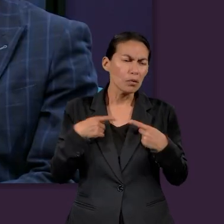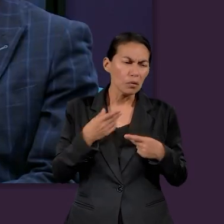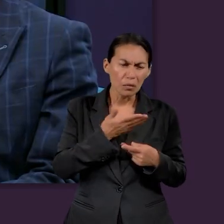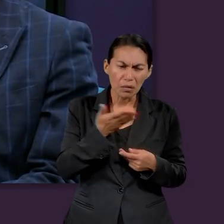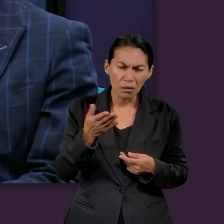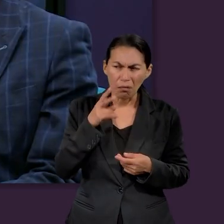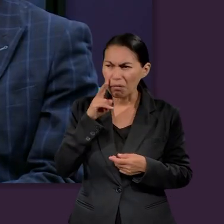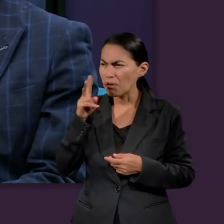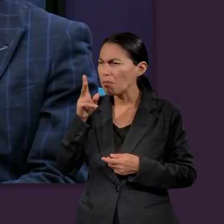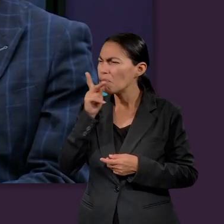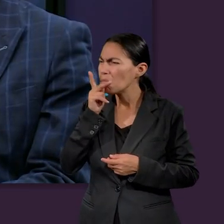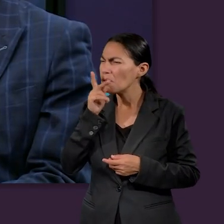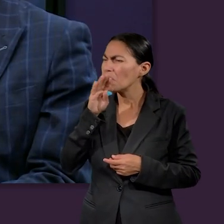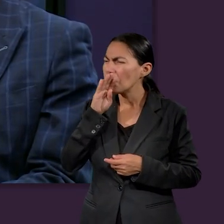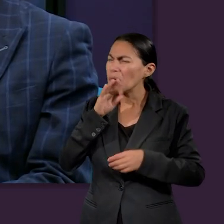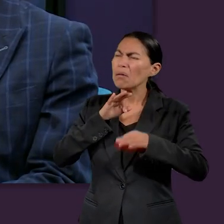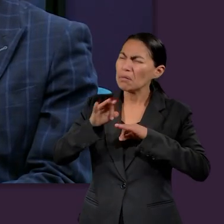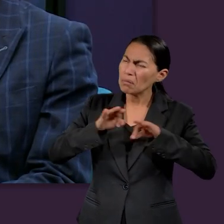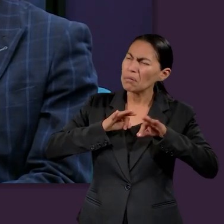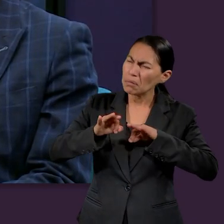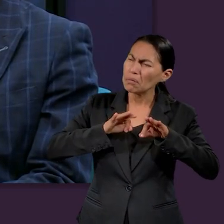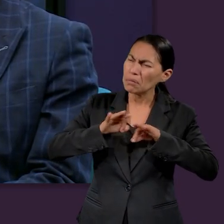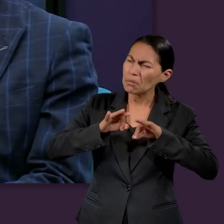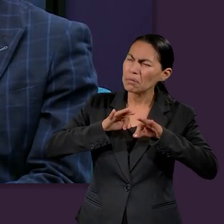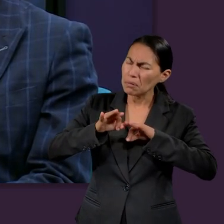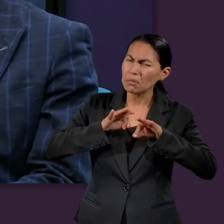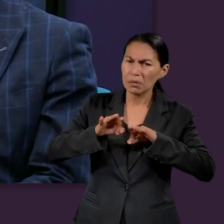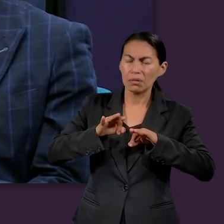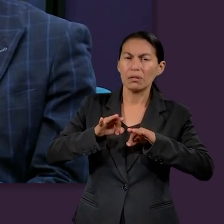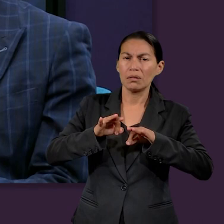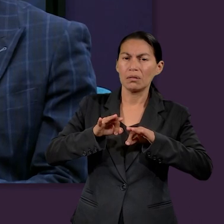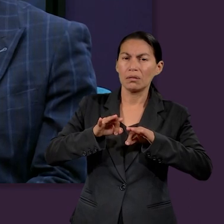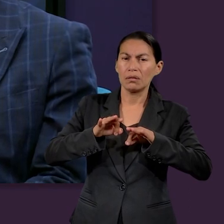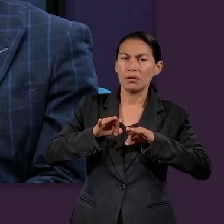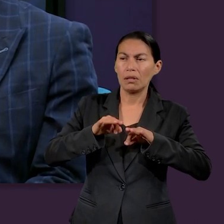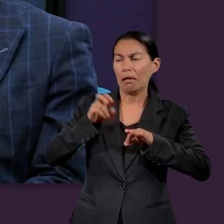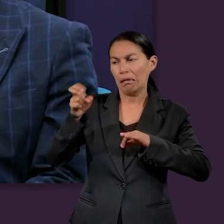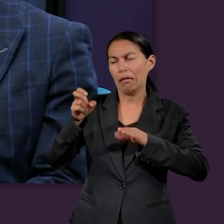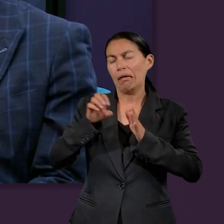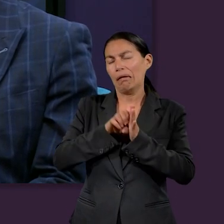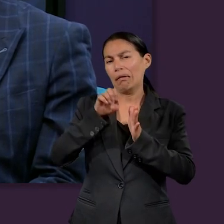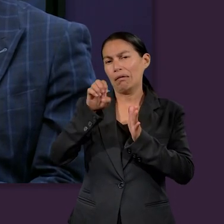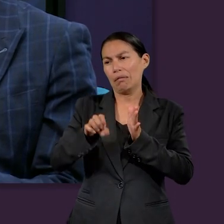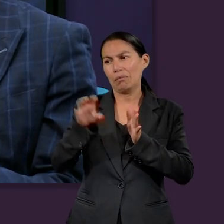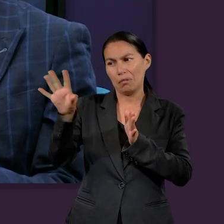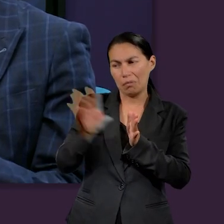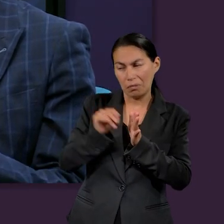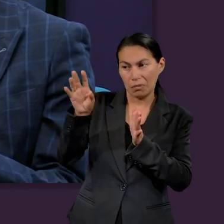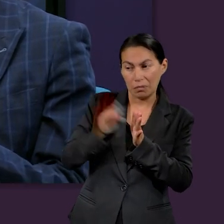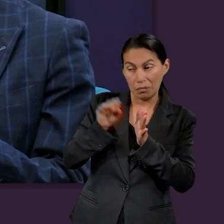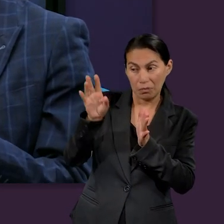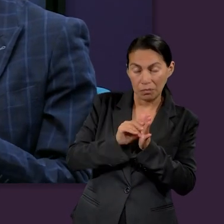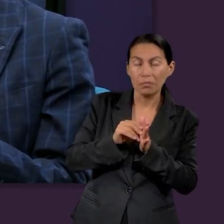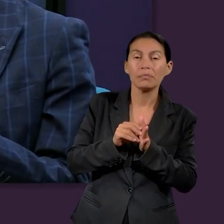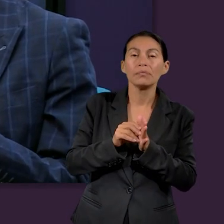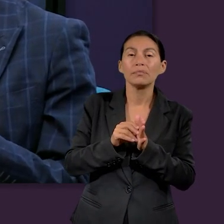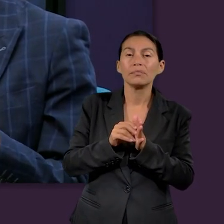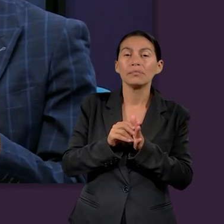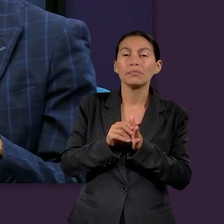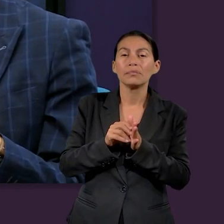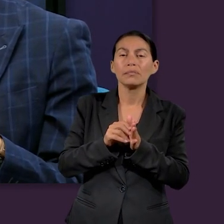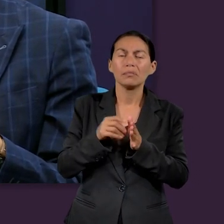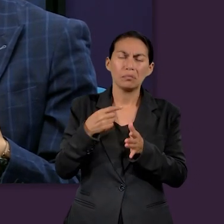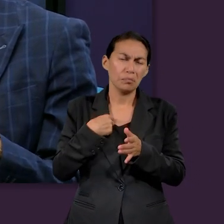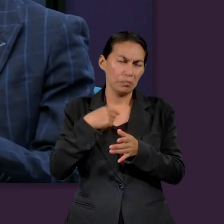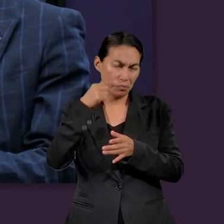siempre con el ejemplo se predica. Entonces, siempre que uno ve a sus padres trabajando, los padres tienen que